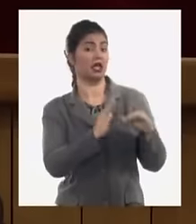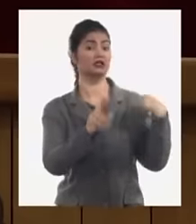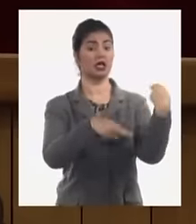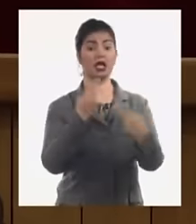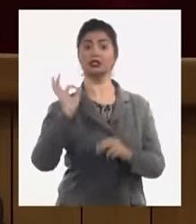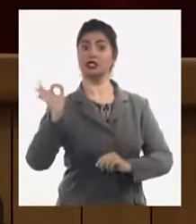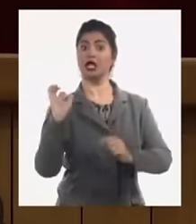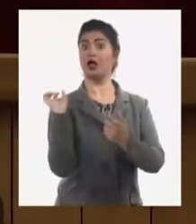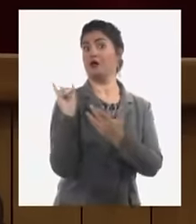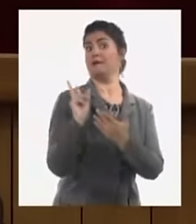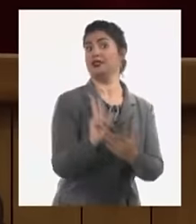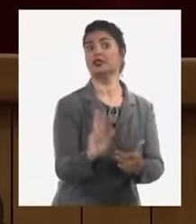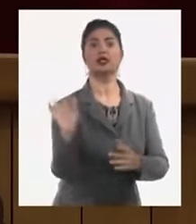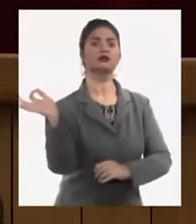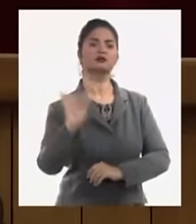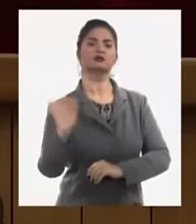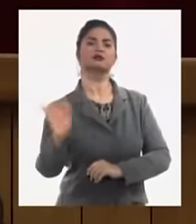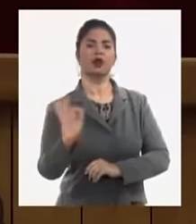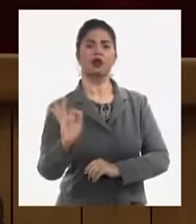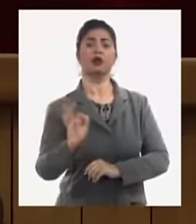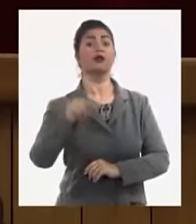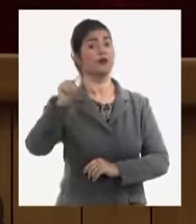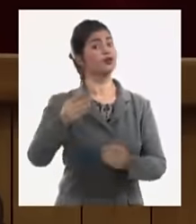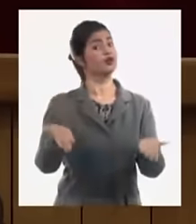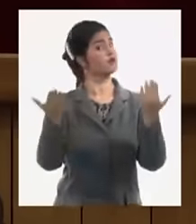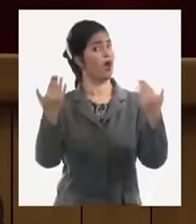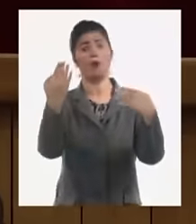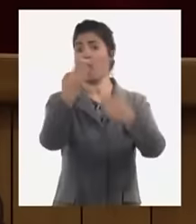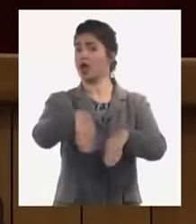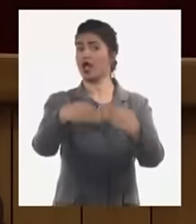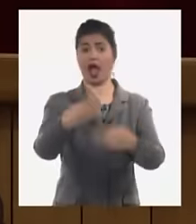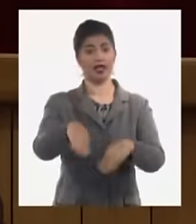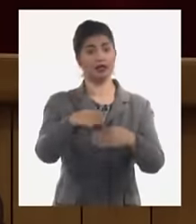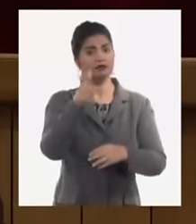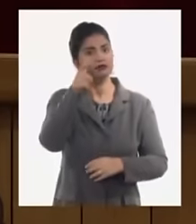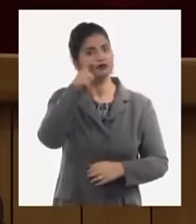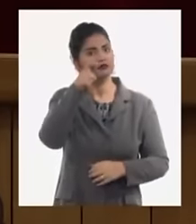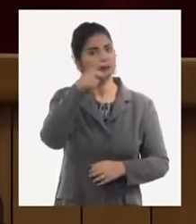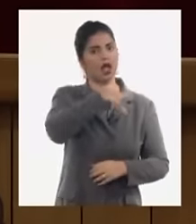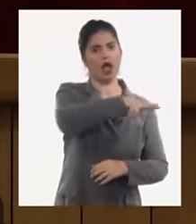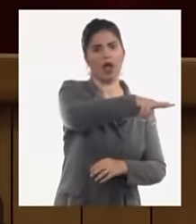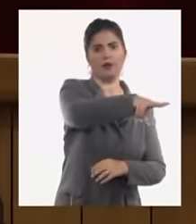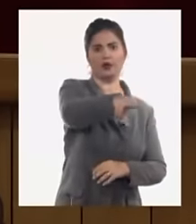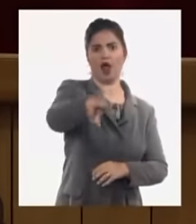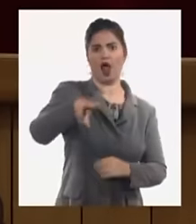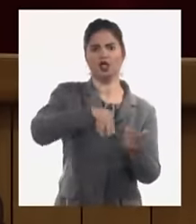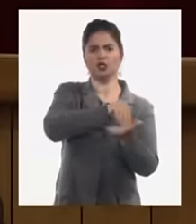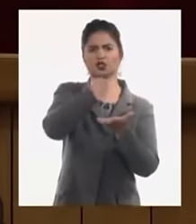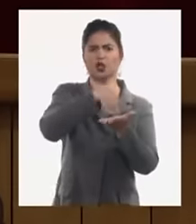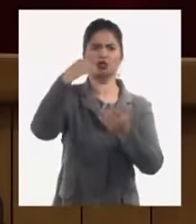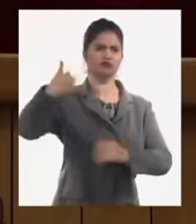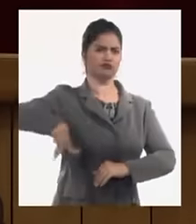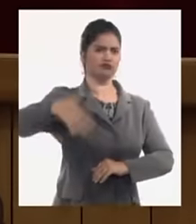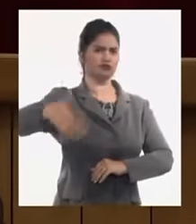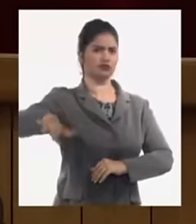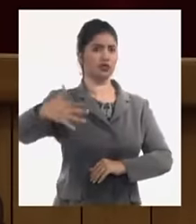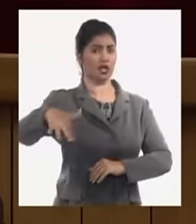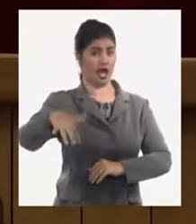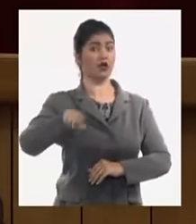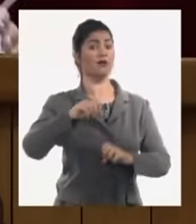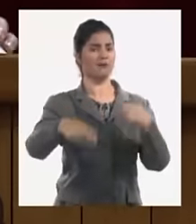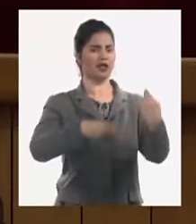de cuestiones que parte también del actuar y de la sistematicidad de los cuadros que tienen esta